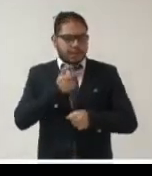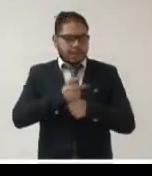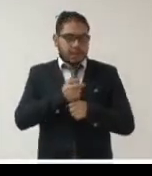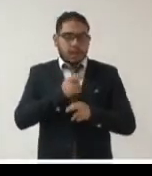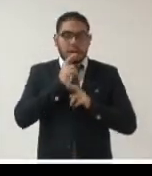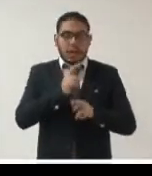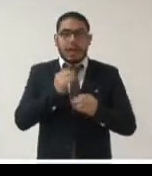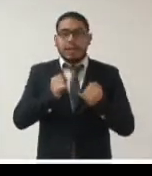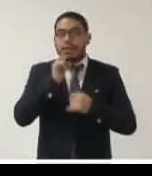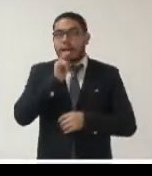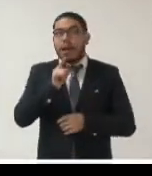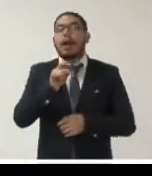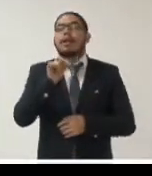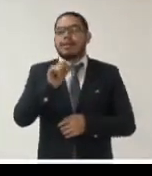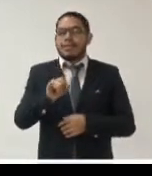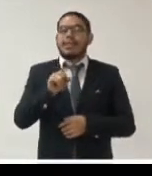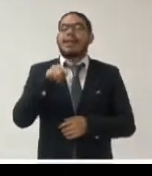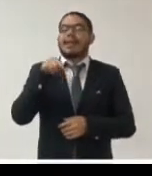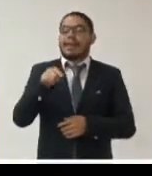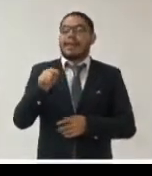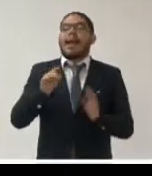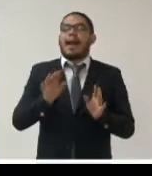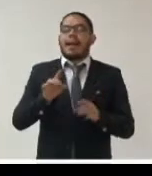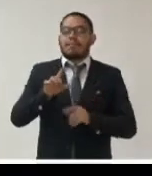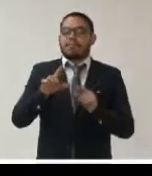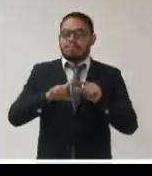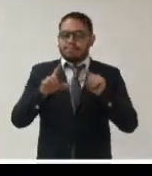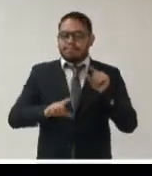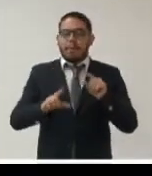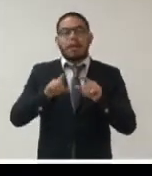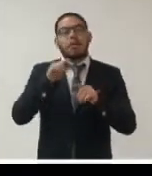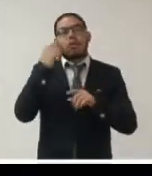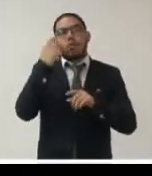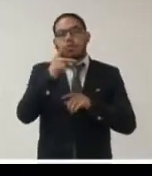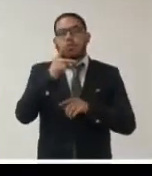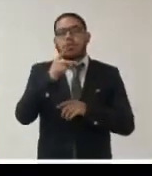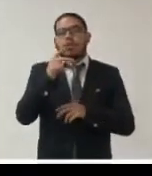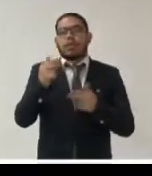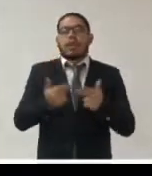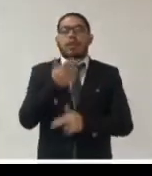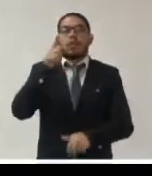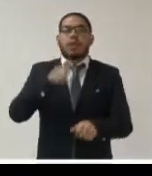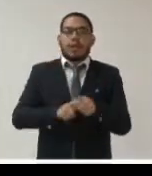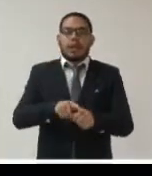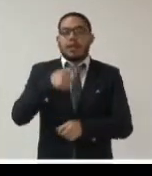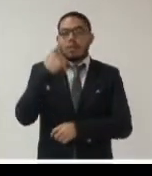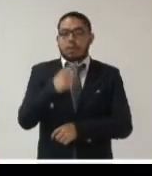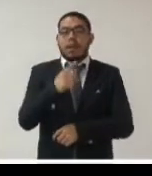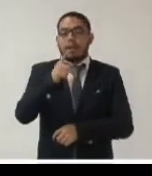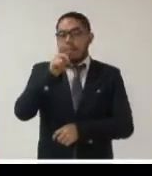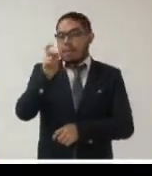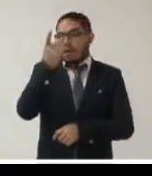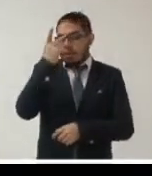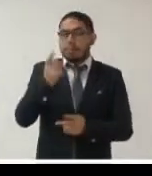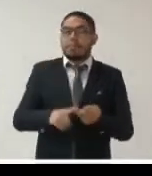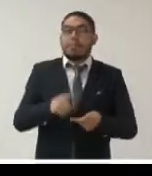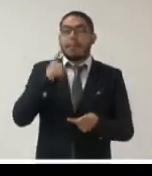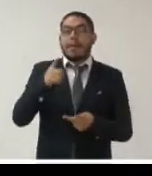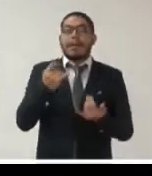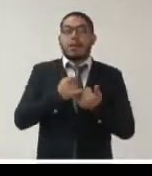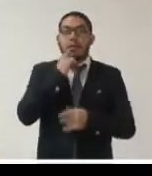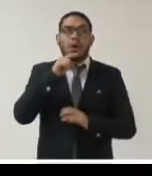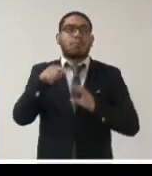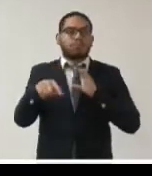elaboración decir que esta es la tendencia nacional desde formularios virtuales eran descargables desde el correo